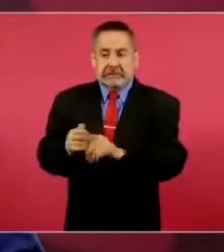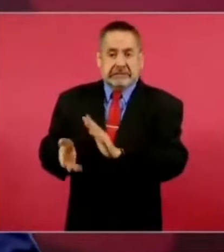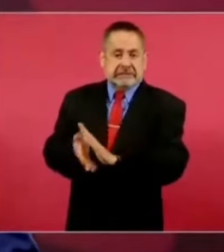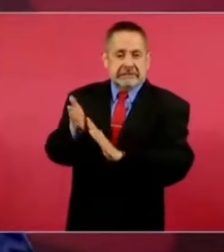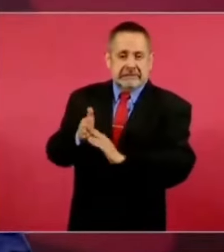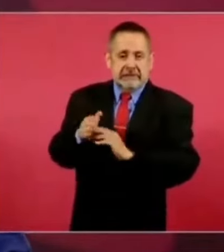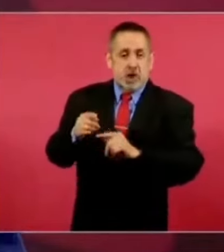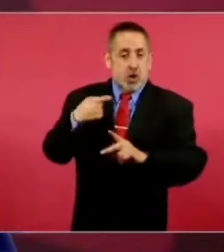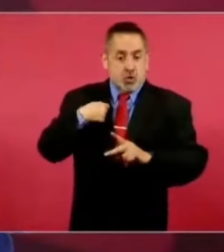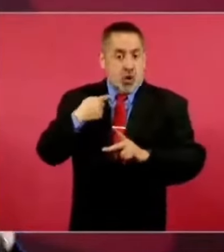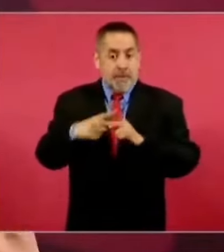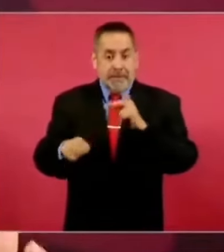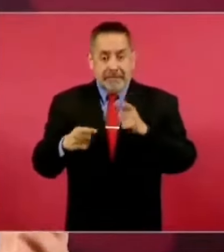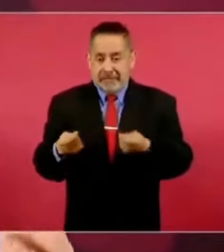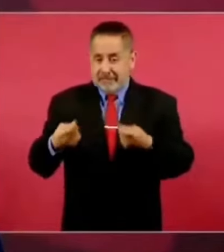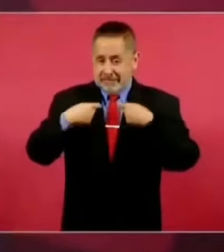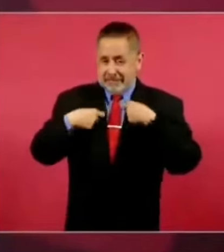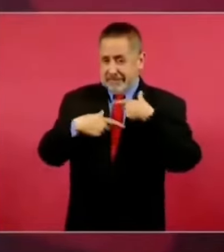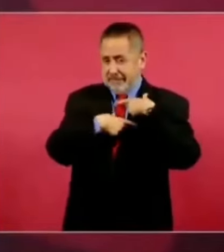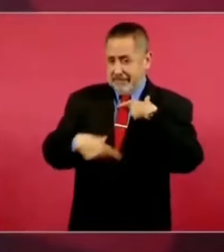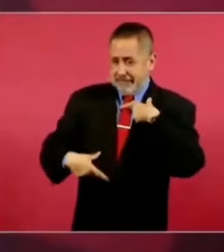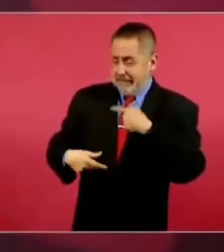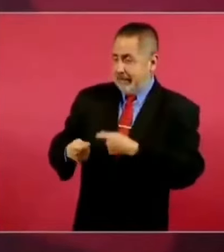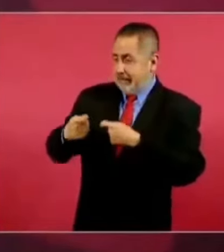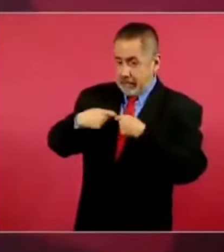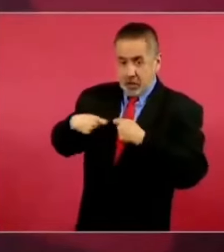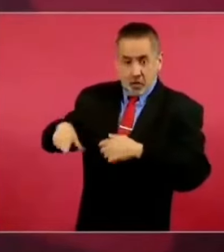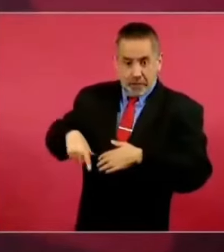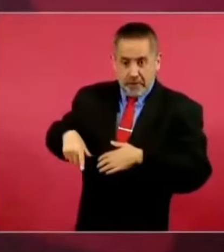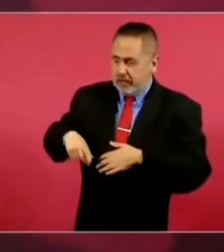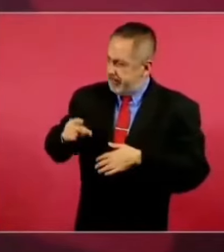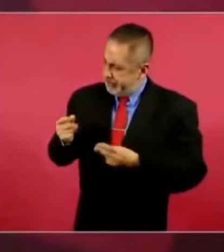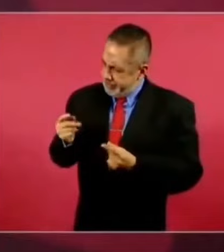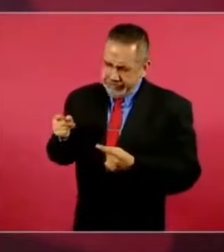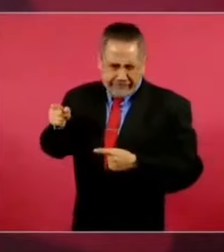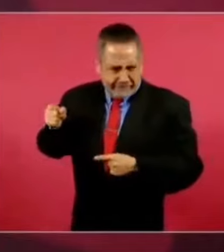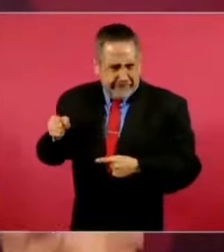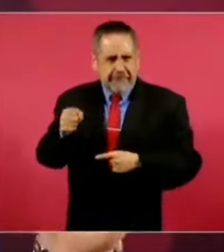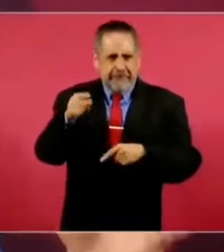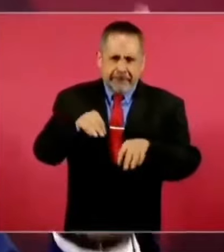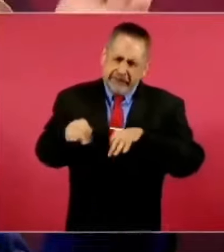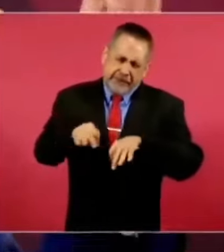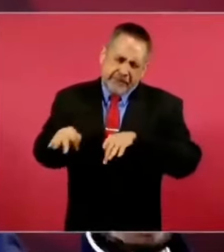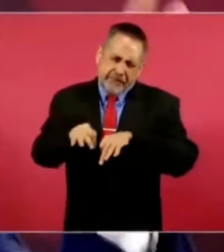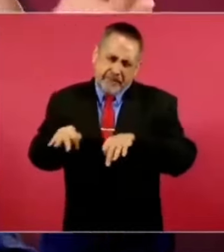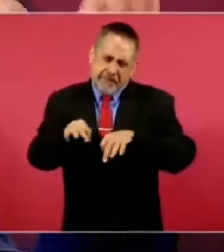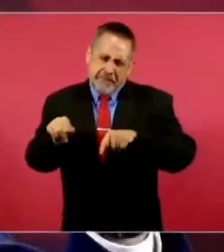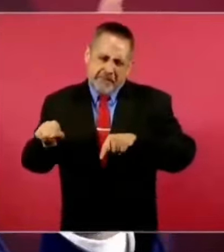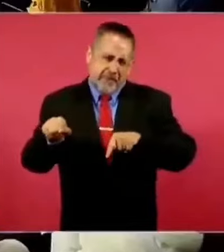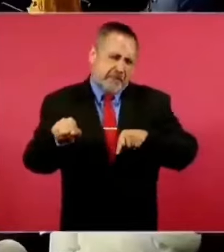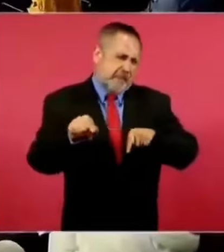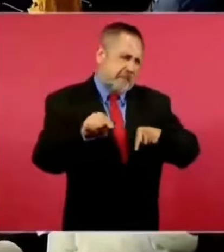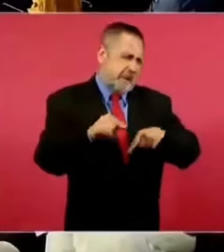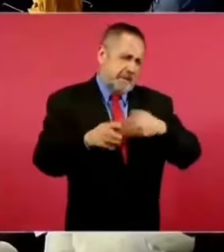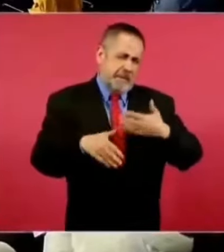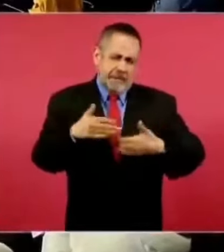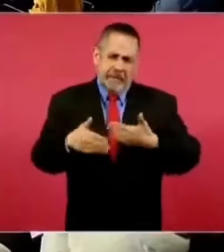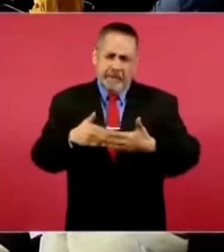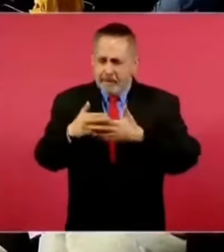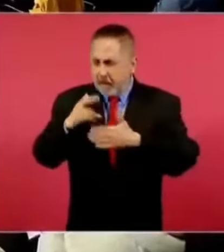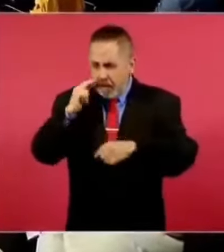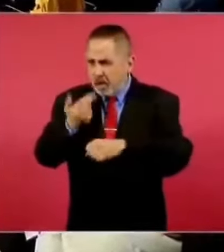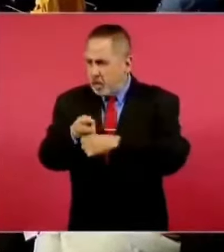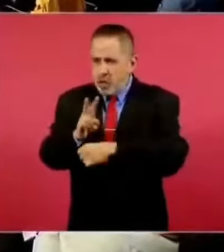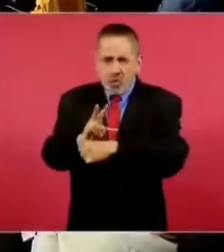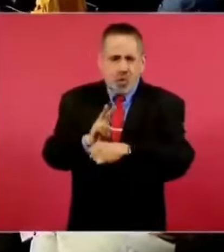desde el comienzo del gobierno. Y hemos estado responsablemente